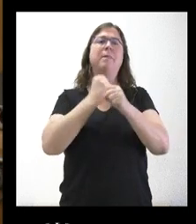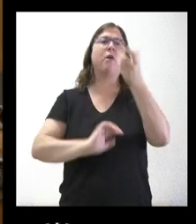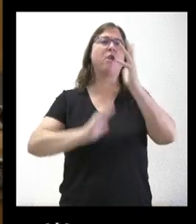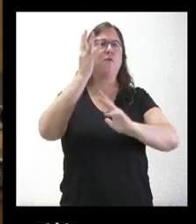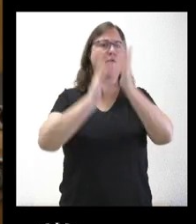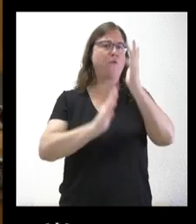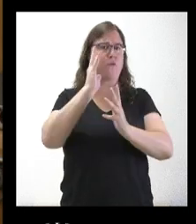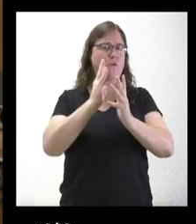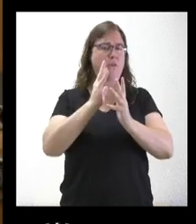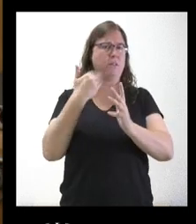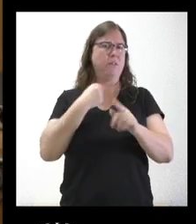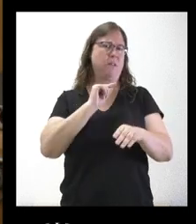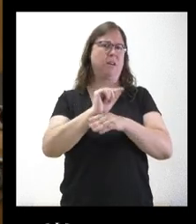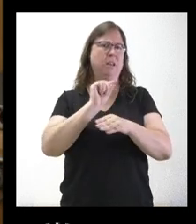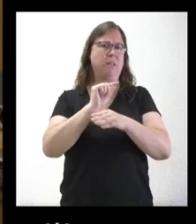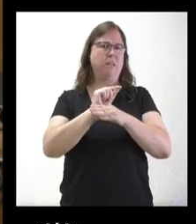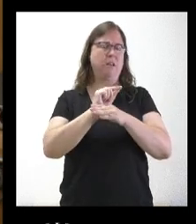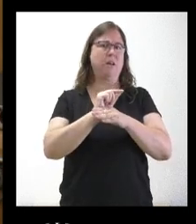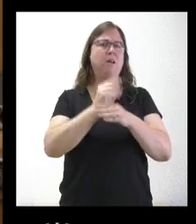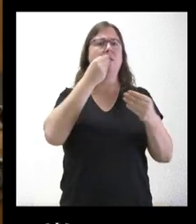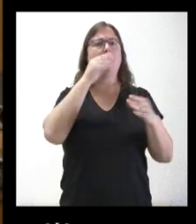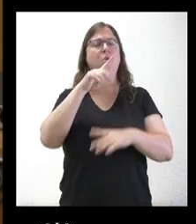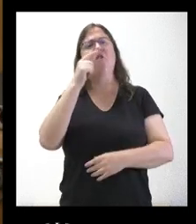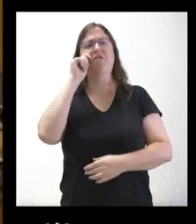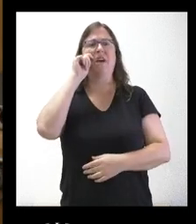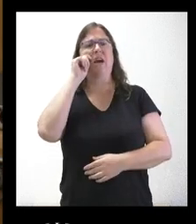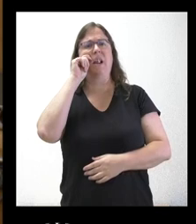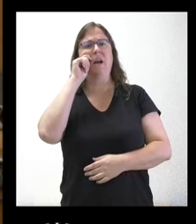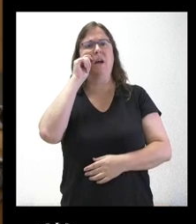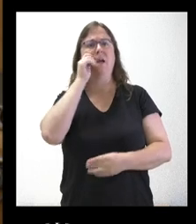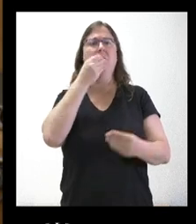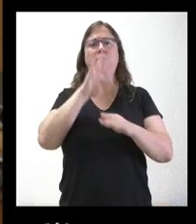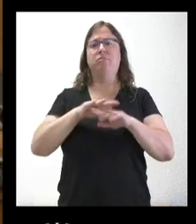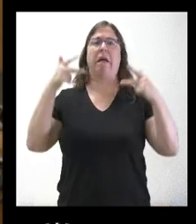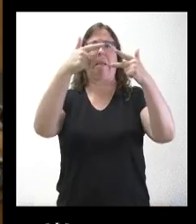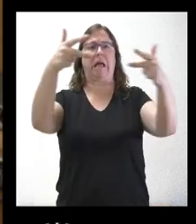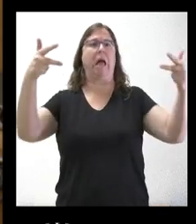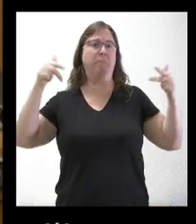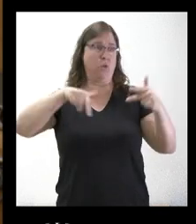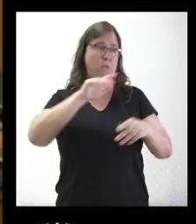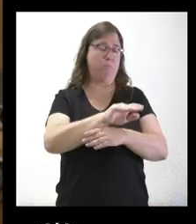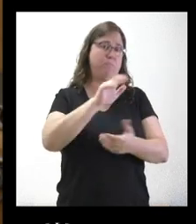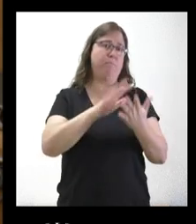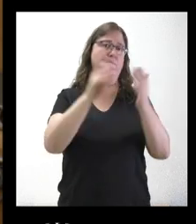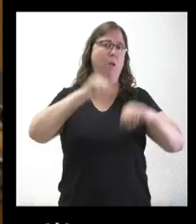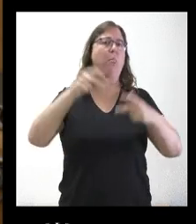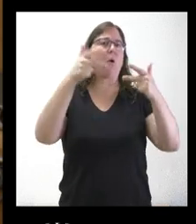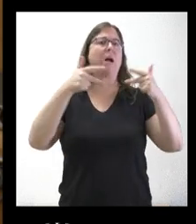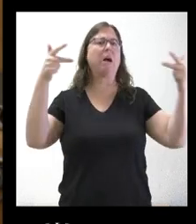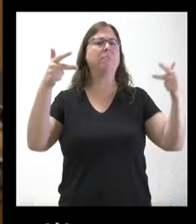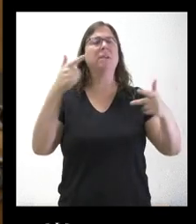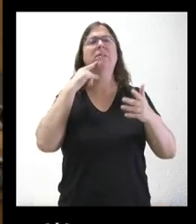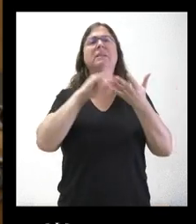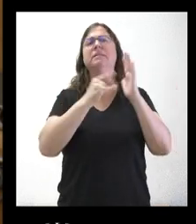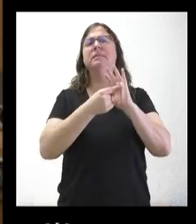criticaba la sustitución de vigilantes por las cámaras que hoy se han aprobado. Sobre este sistema decían que